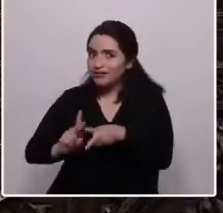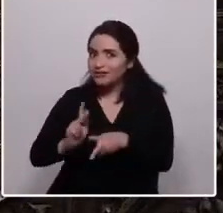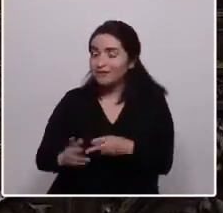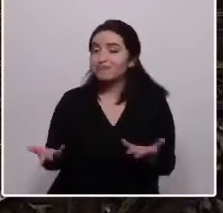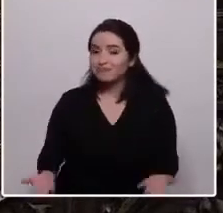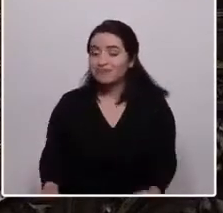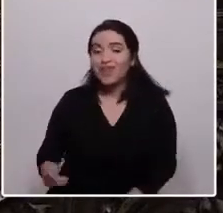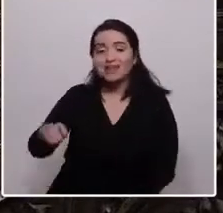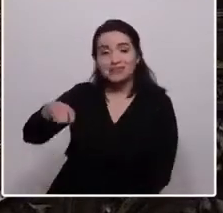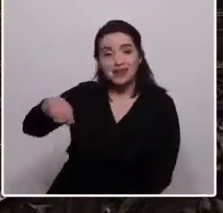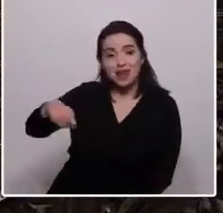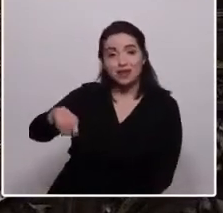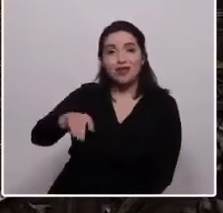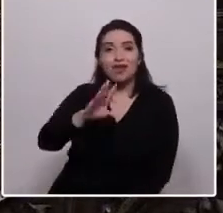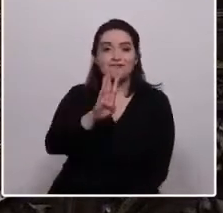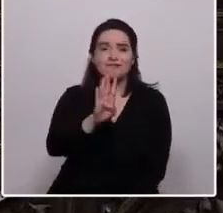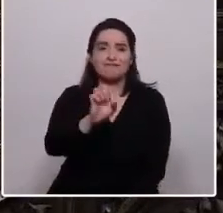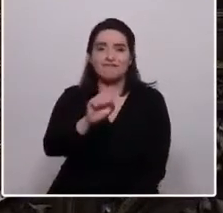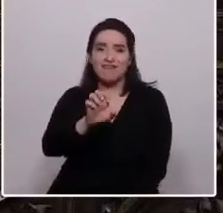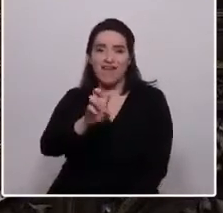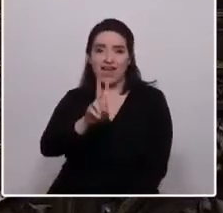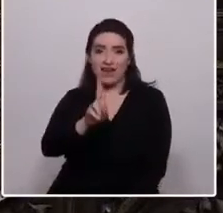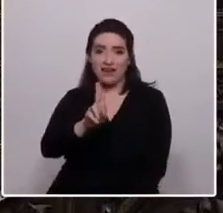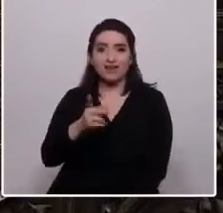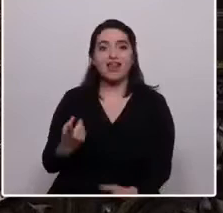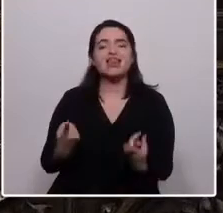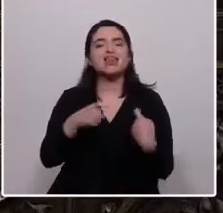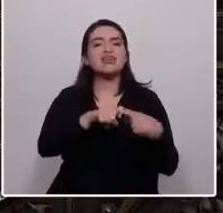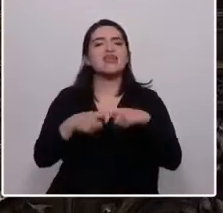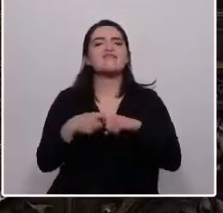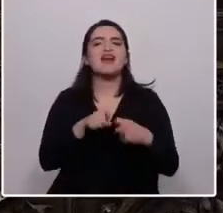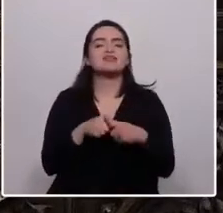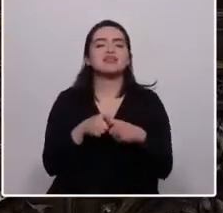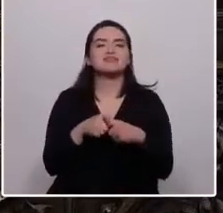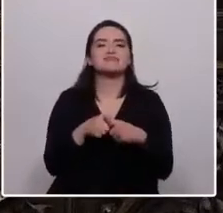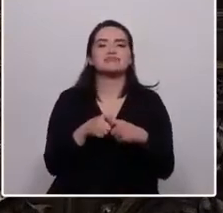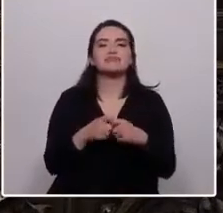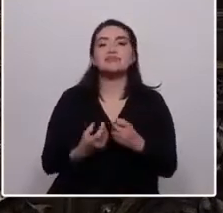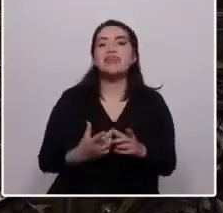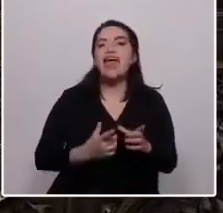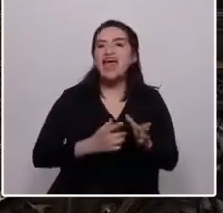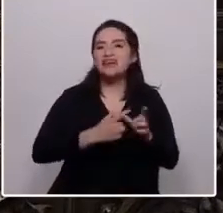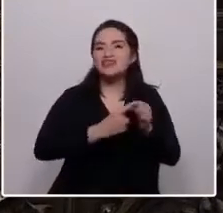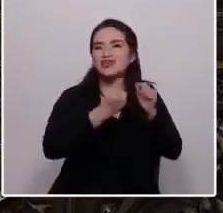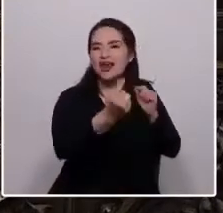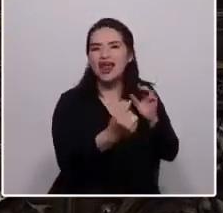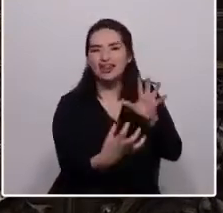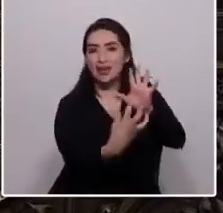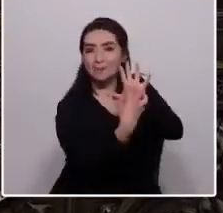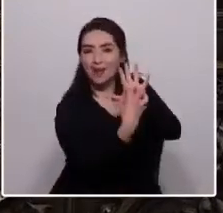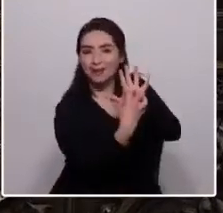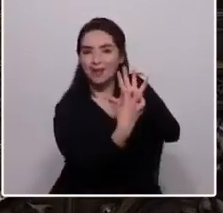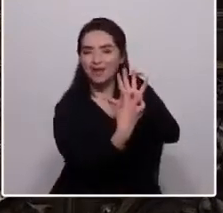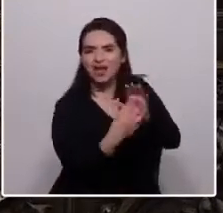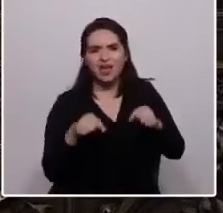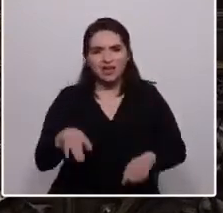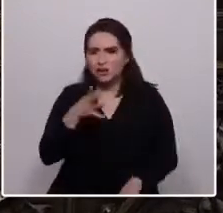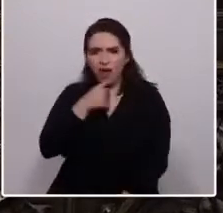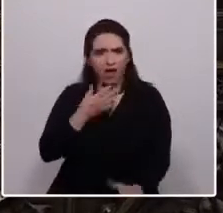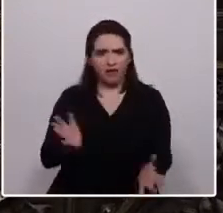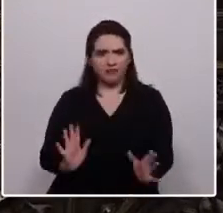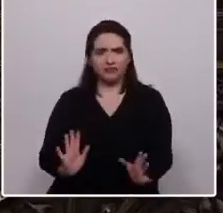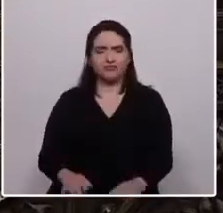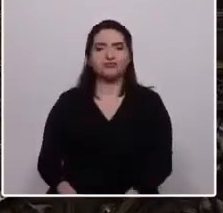Baer ha mentido descaradamente. El debate sobre los emblemas nacionales aquí no se ha dado, pero una sociedad